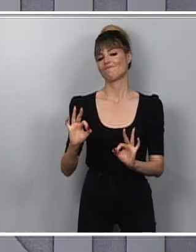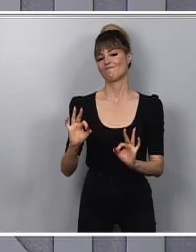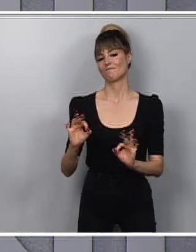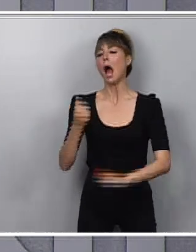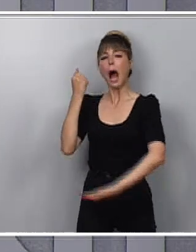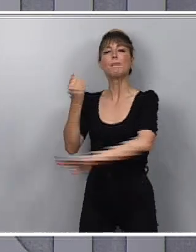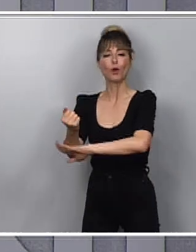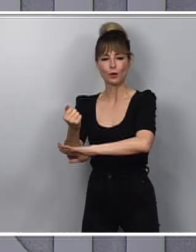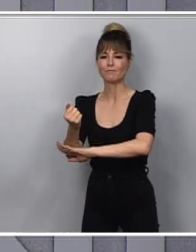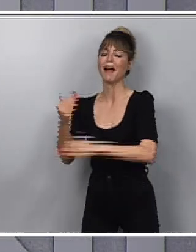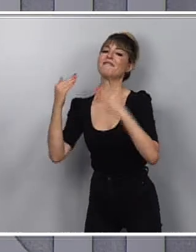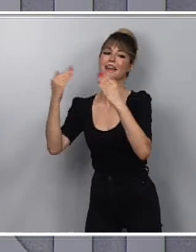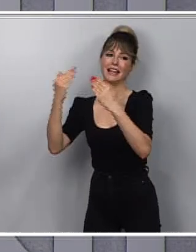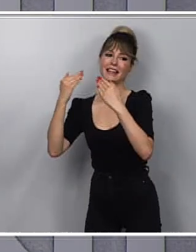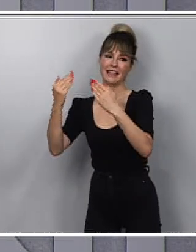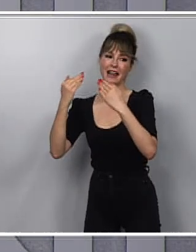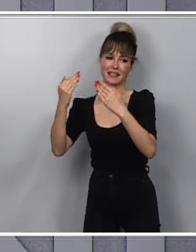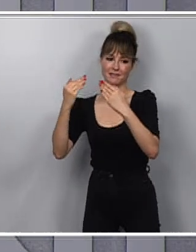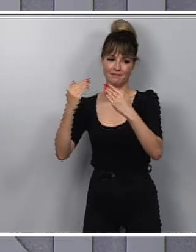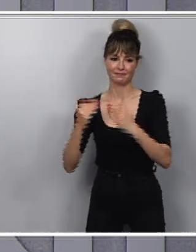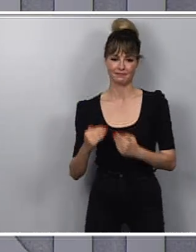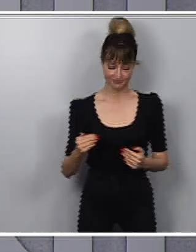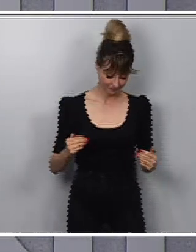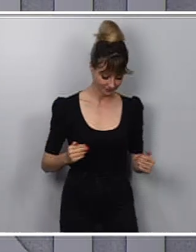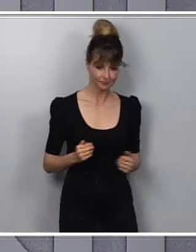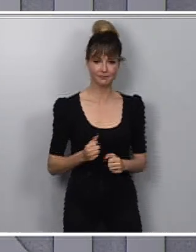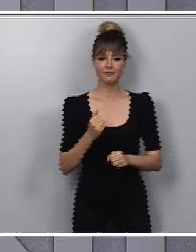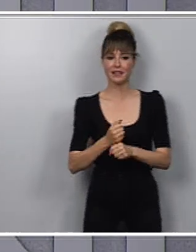apoyo y nuestra felicitación siempre por el magnífico trabajo que desempeñan.